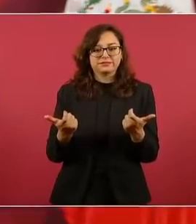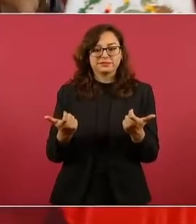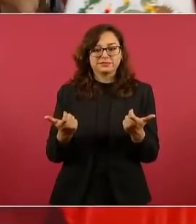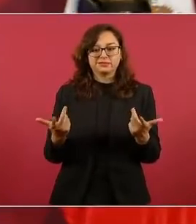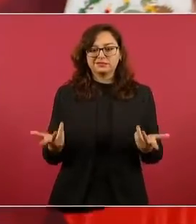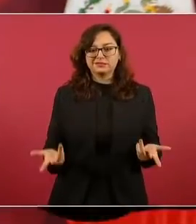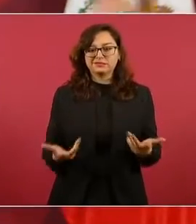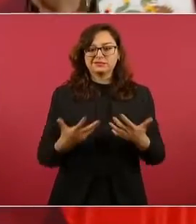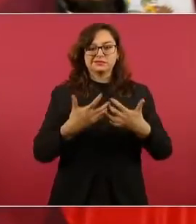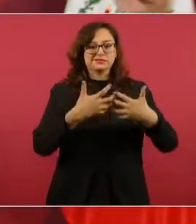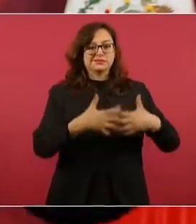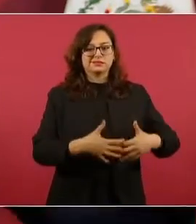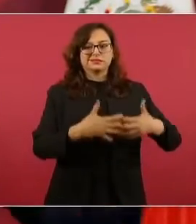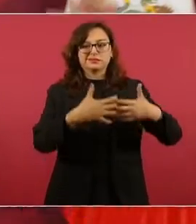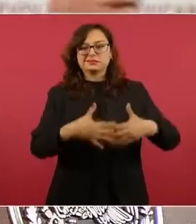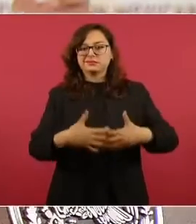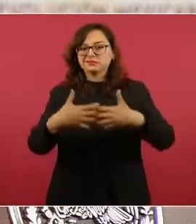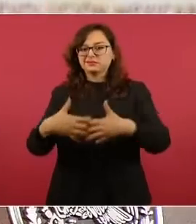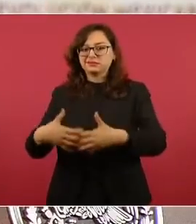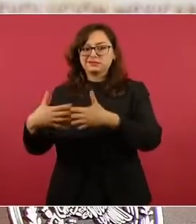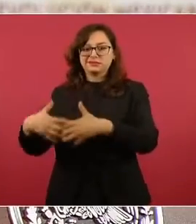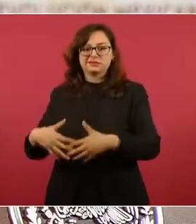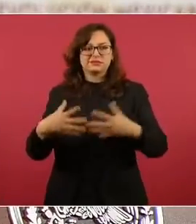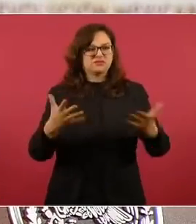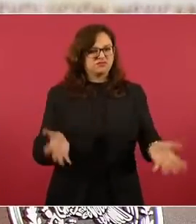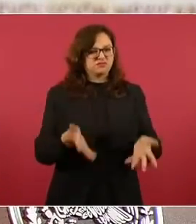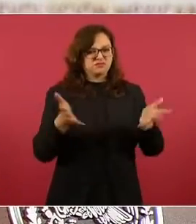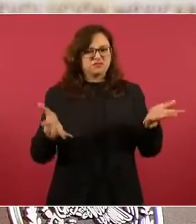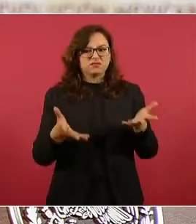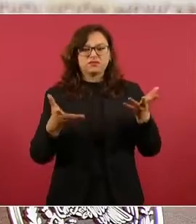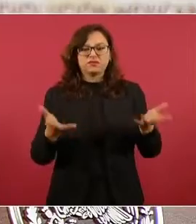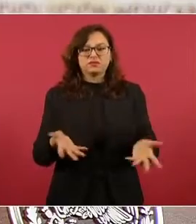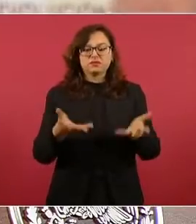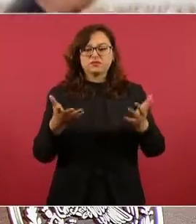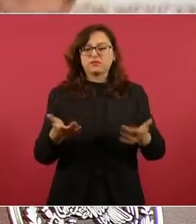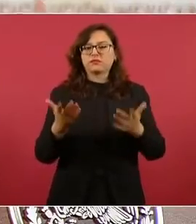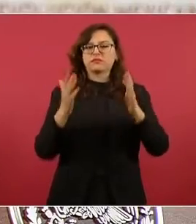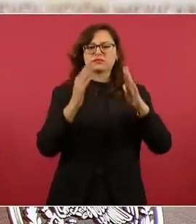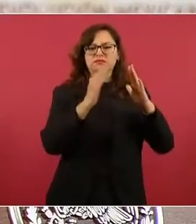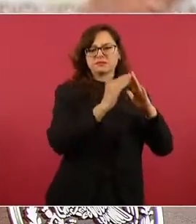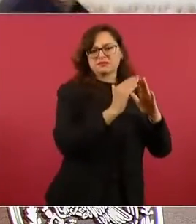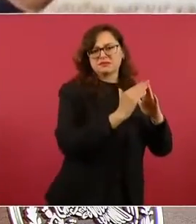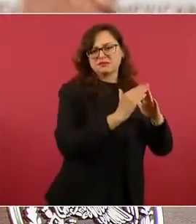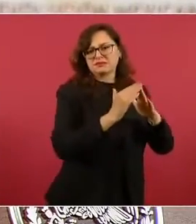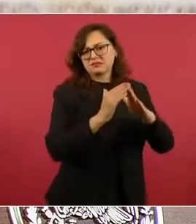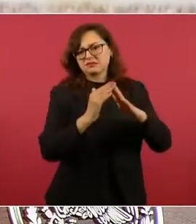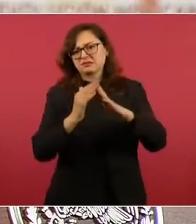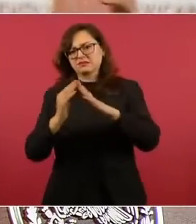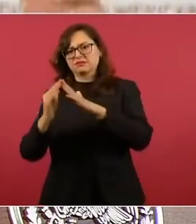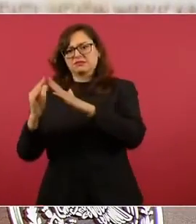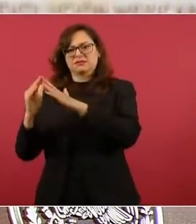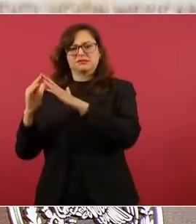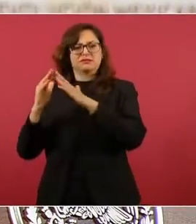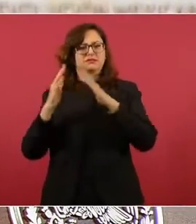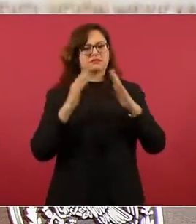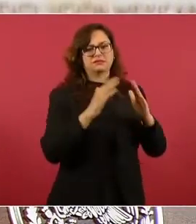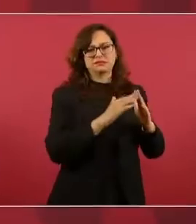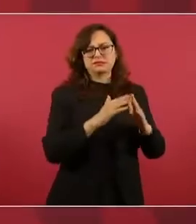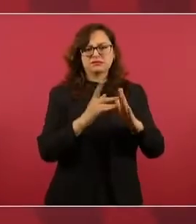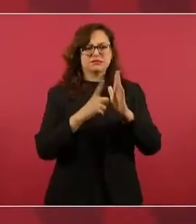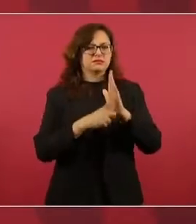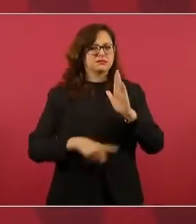Industrias, industrias, industrias, industrias, unidades habitacionales, unidades habitacionales.